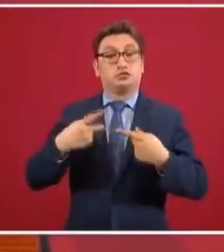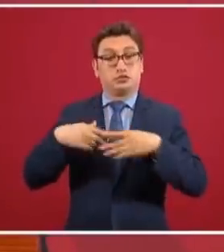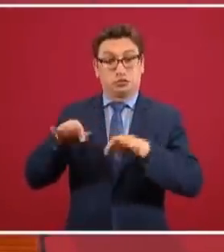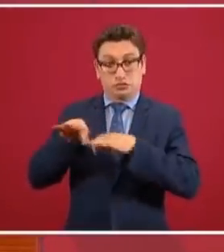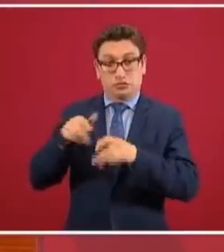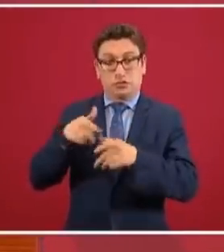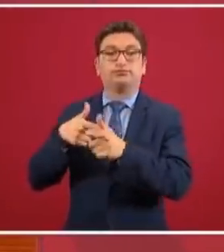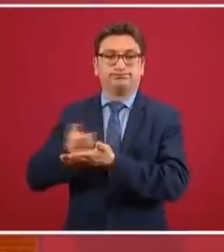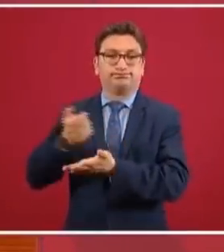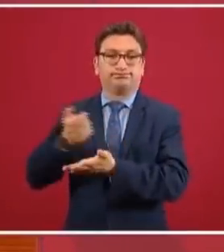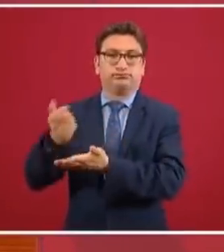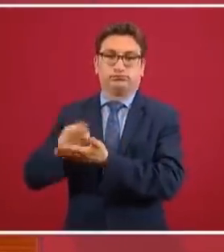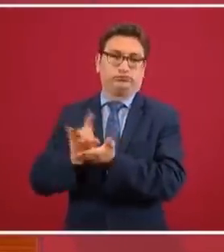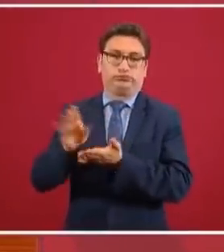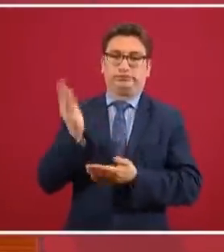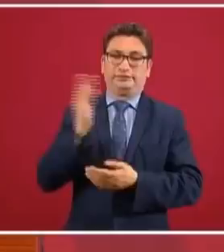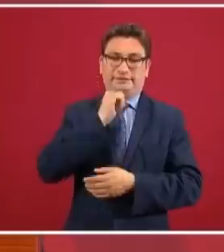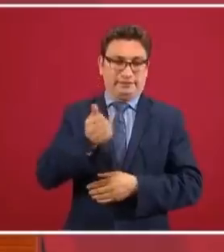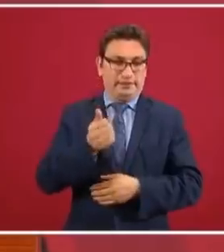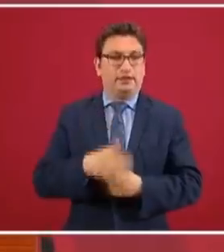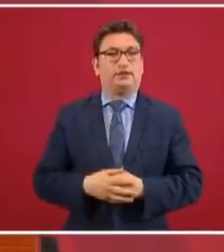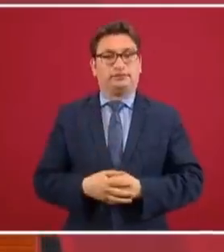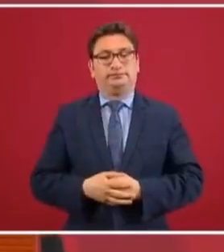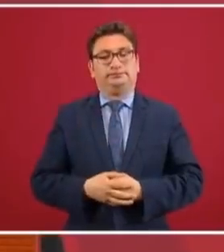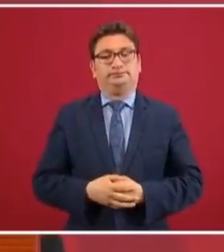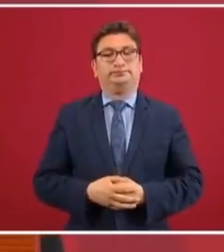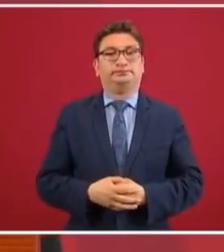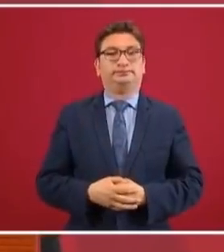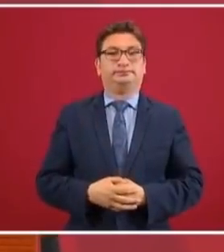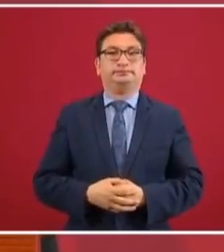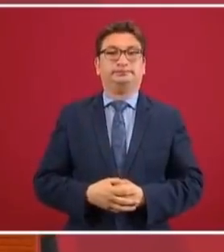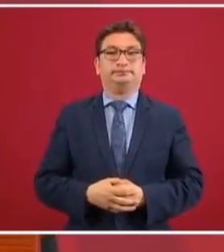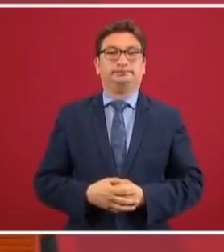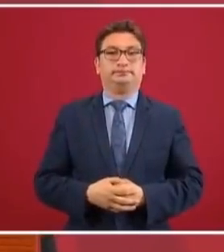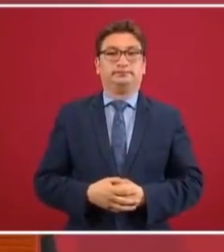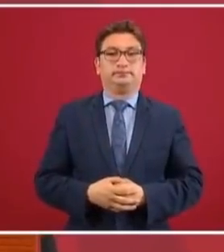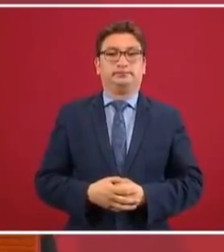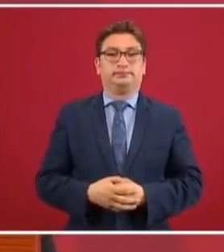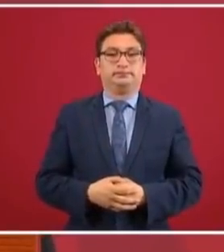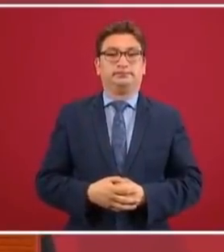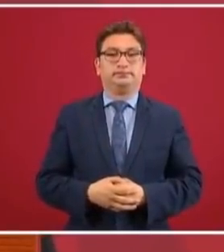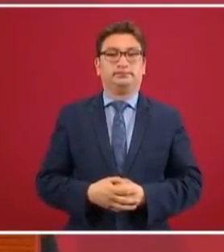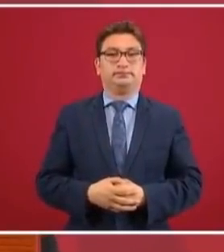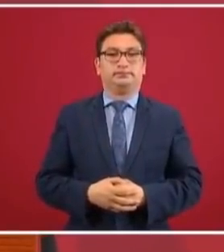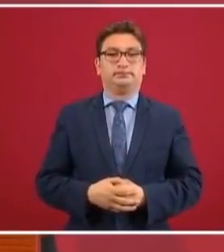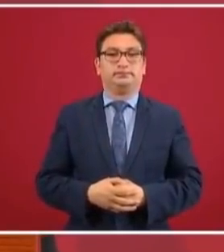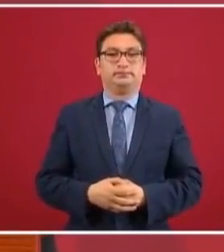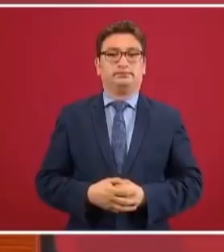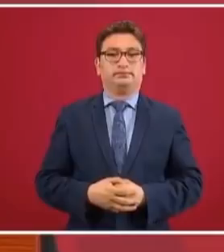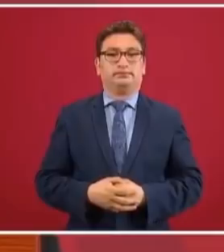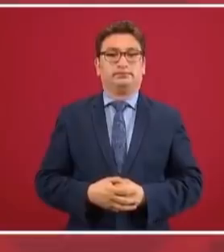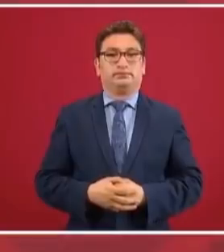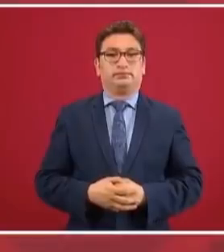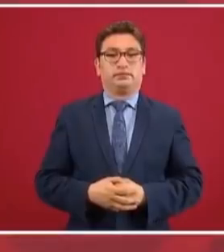no los despidieron. Y predomina y y es un